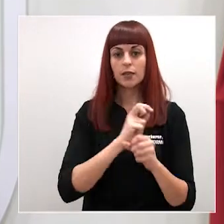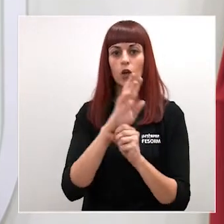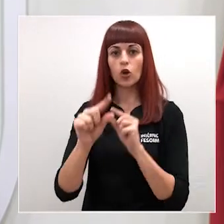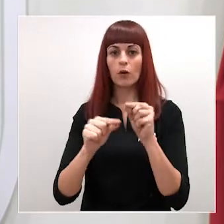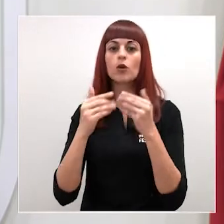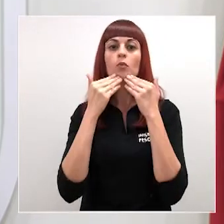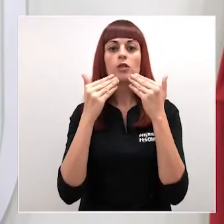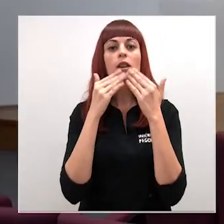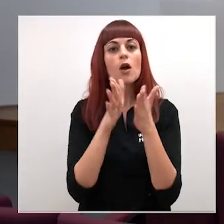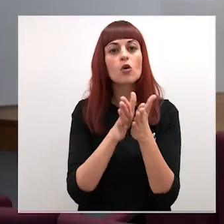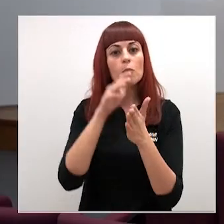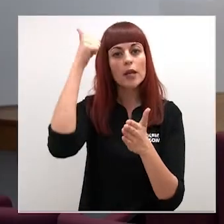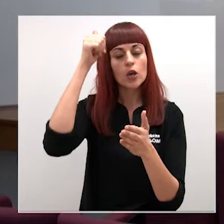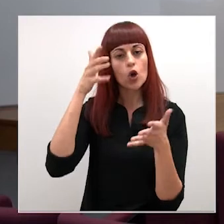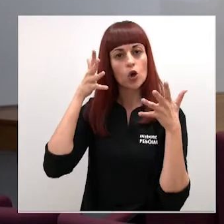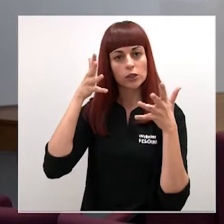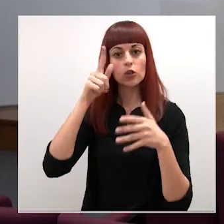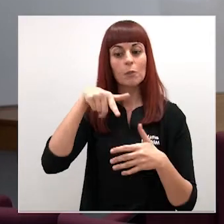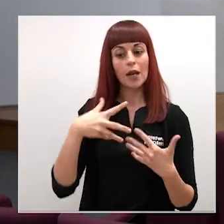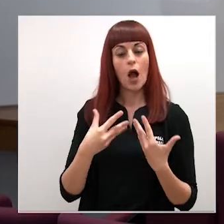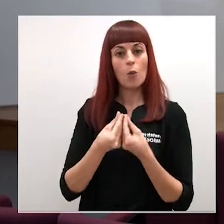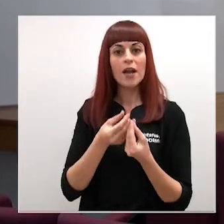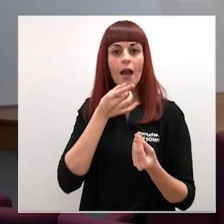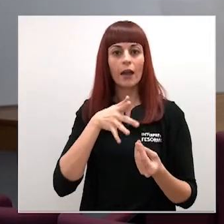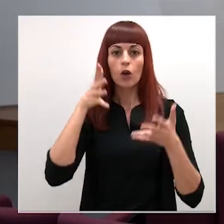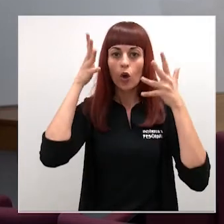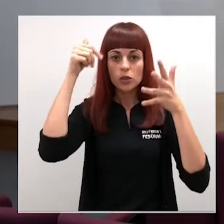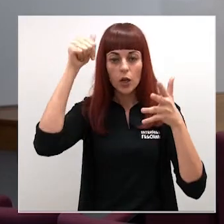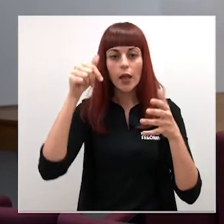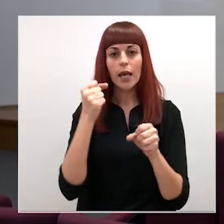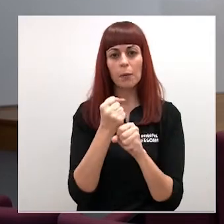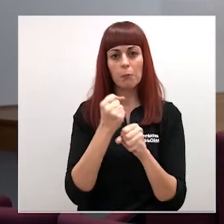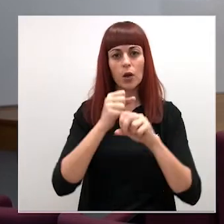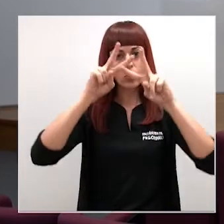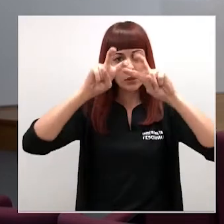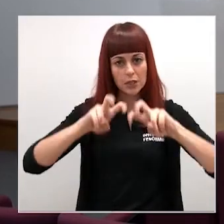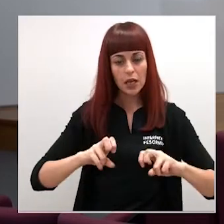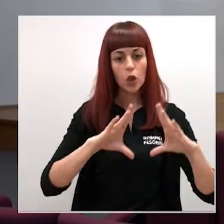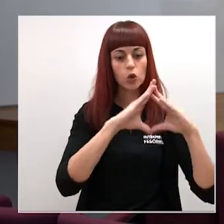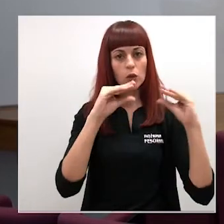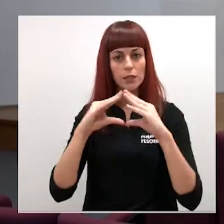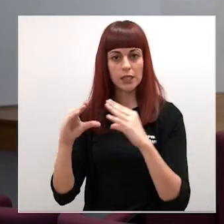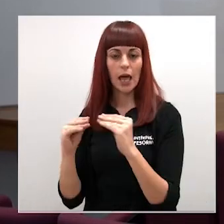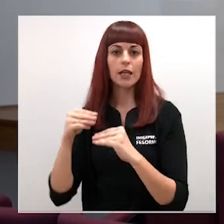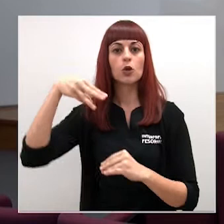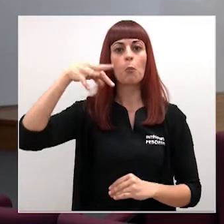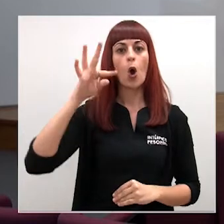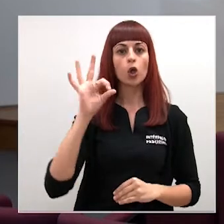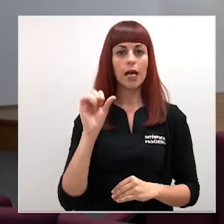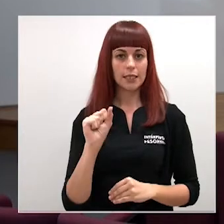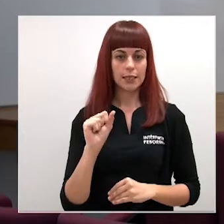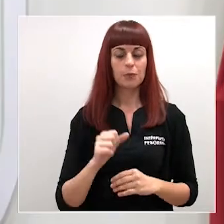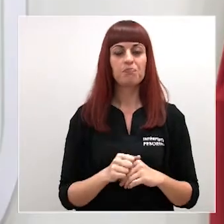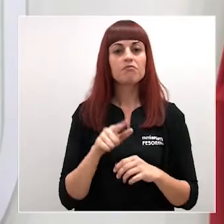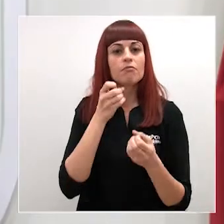compañero consejero. También nos acompaña hoy el consejero de Empleo, Investigación y Universidades, Miguel Motas, para